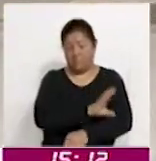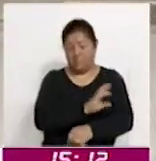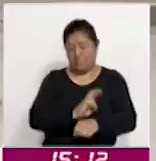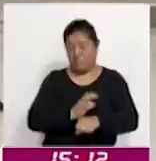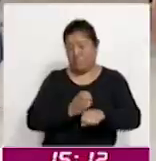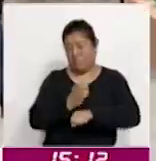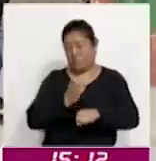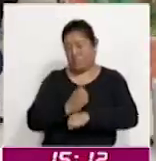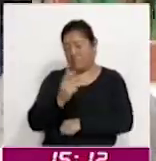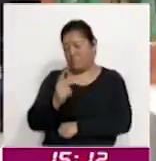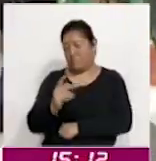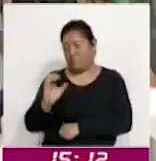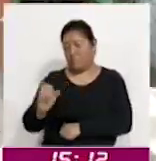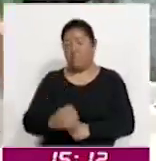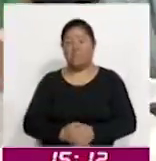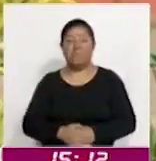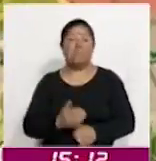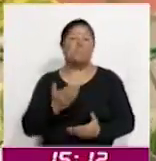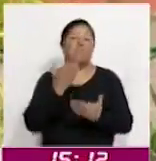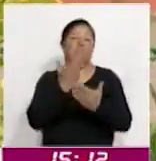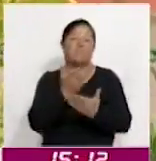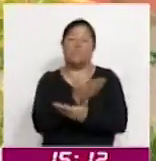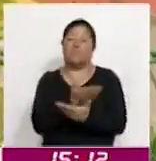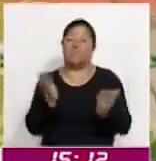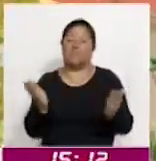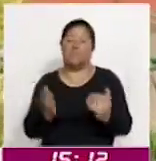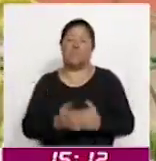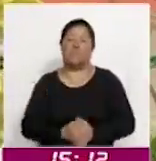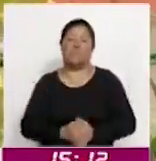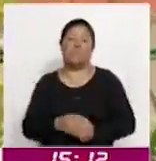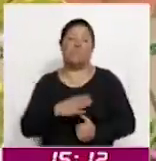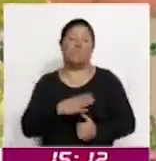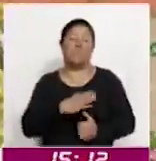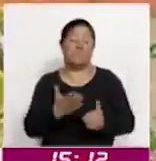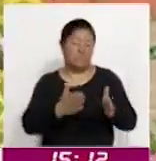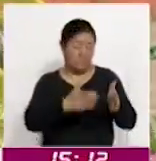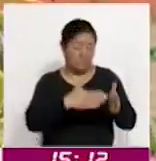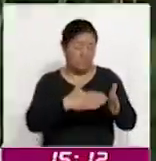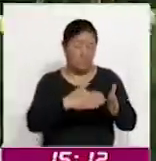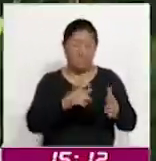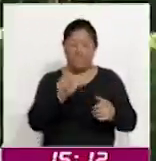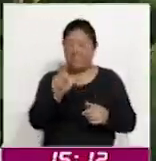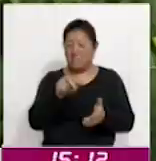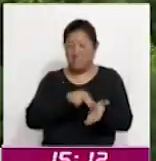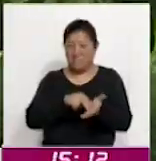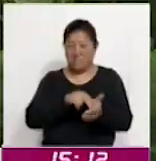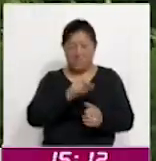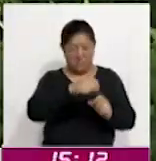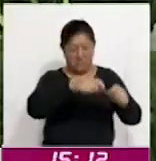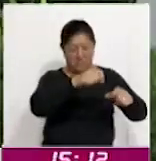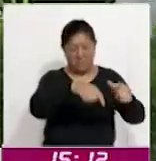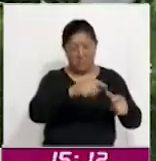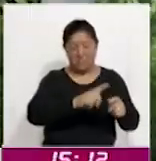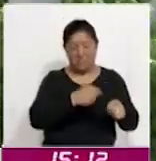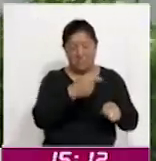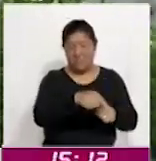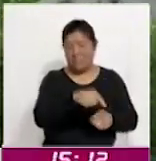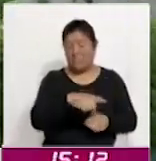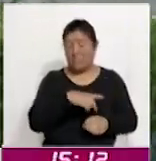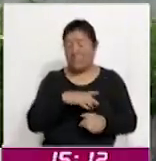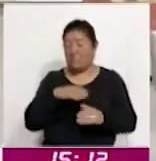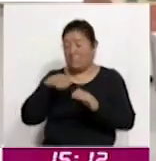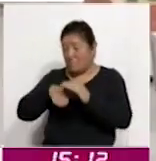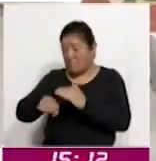protección civil hizo un llamado especial a evitar el uso de anafres o sulfas de leña en espacios cerrados, ya que pueden generar intoxicaciones